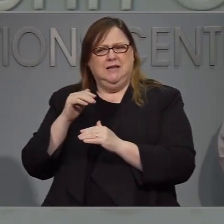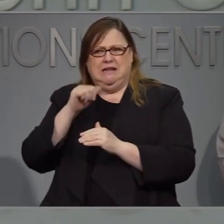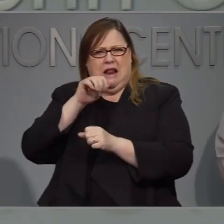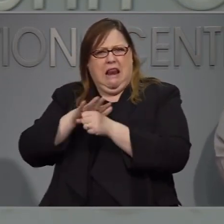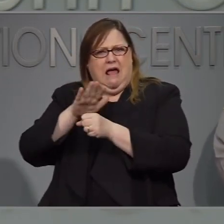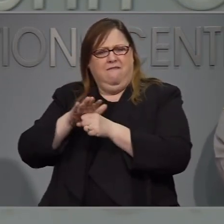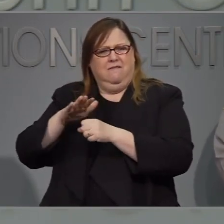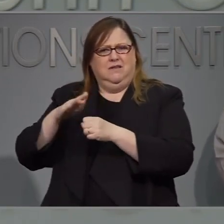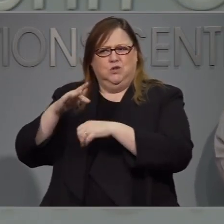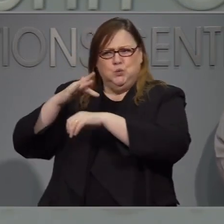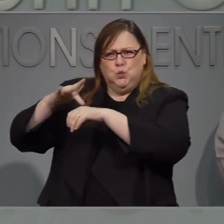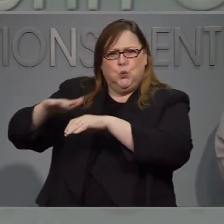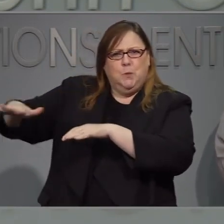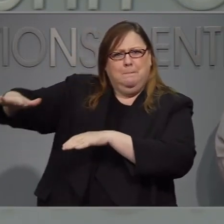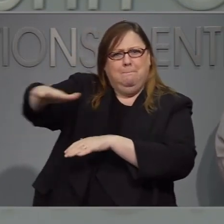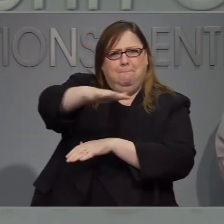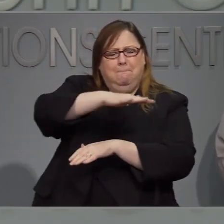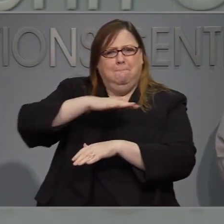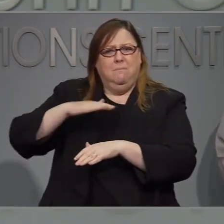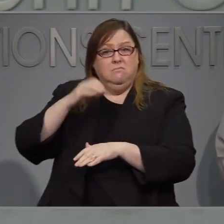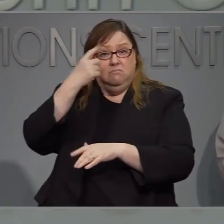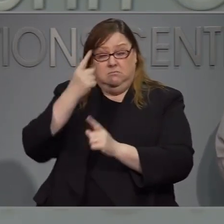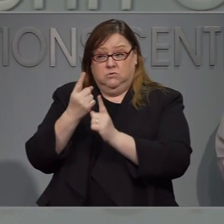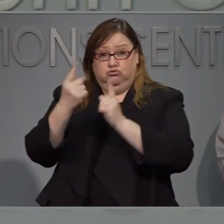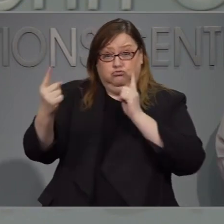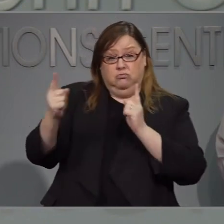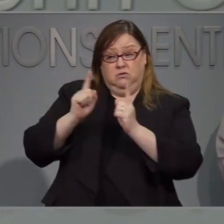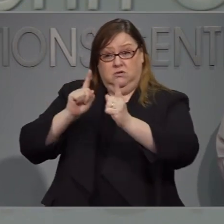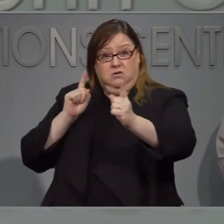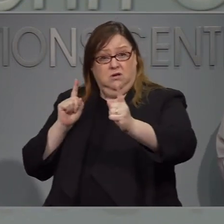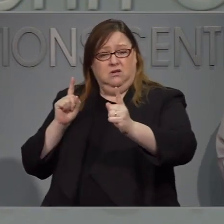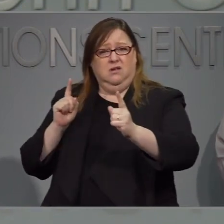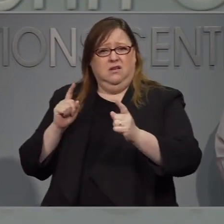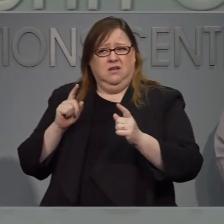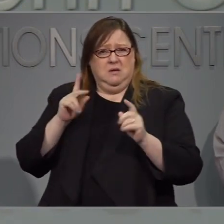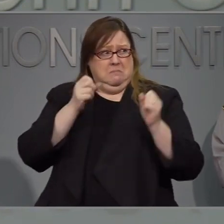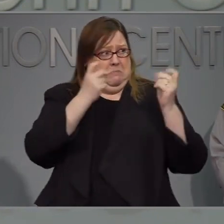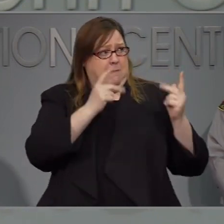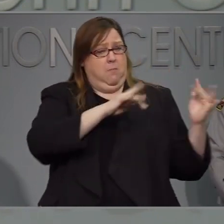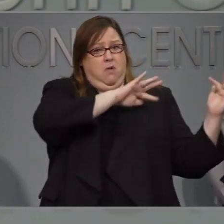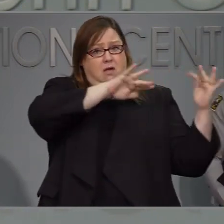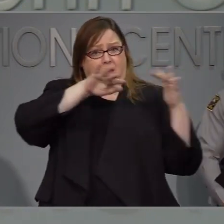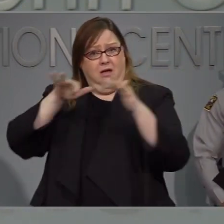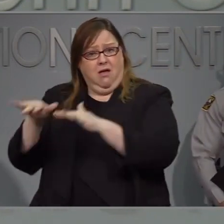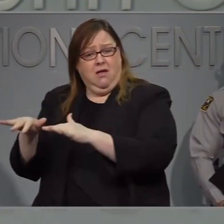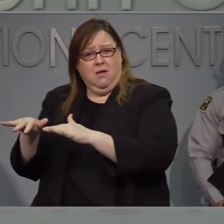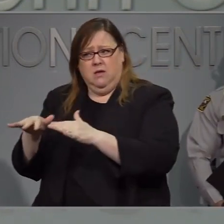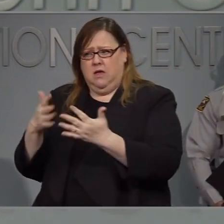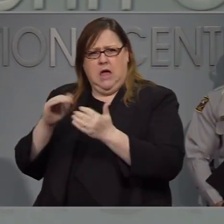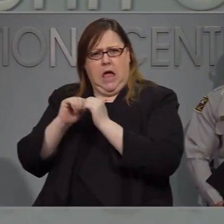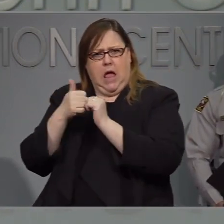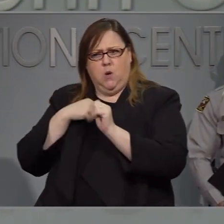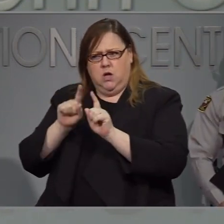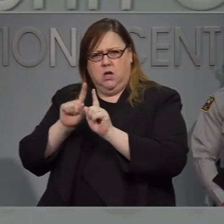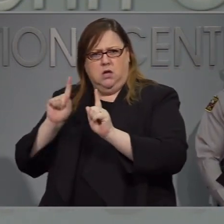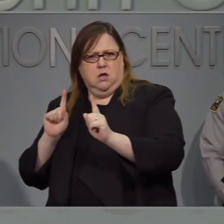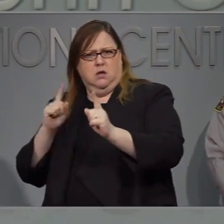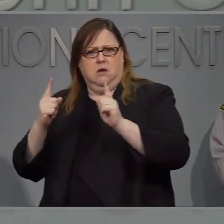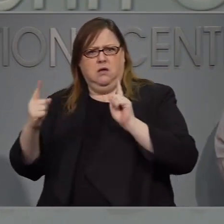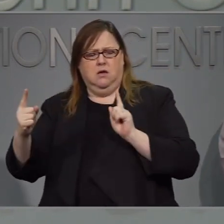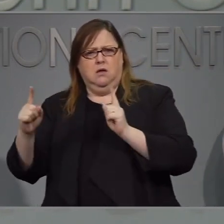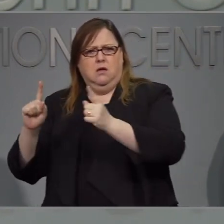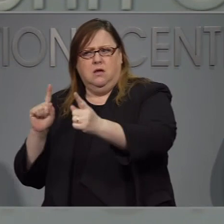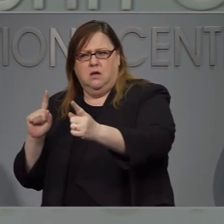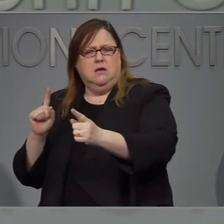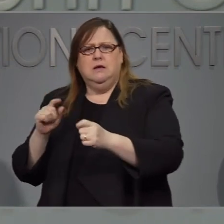Siento quince pies cuadrados de distancia por persona y. Sabemos que va